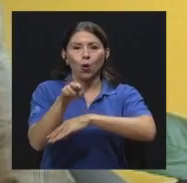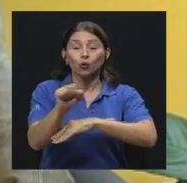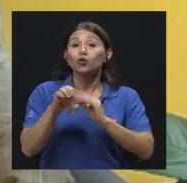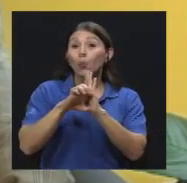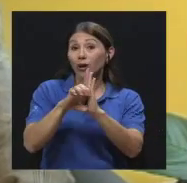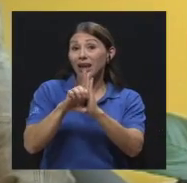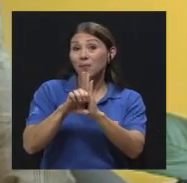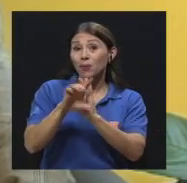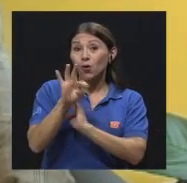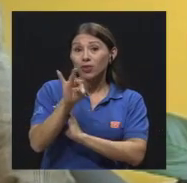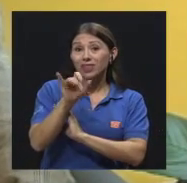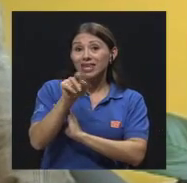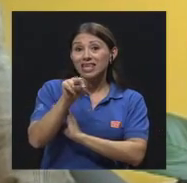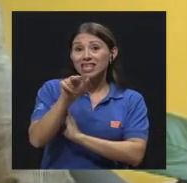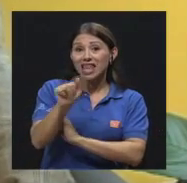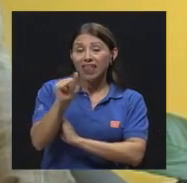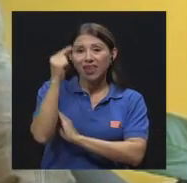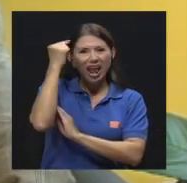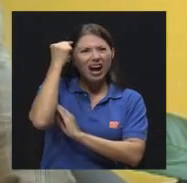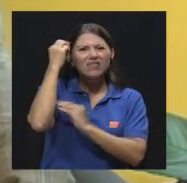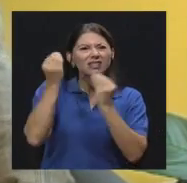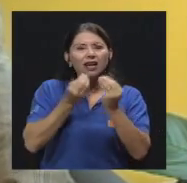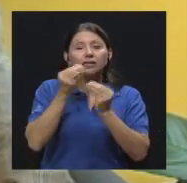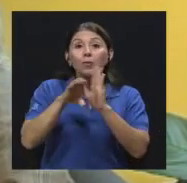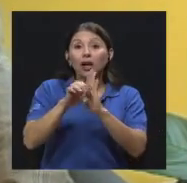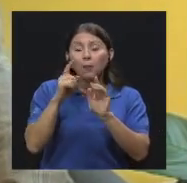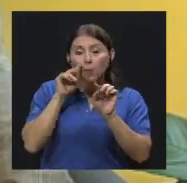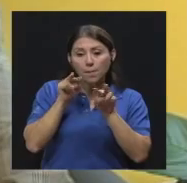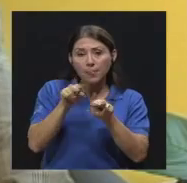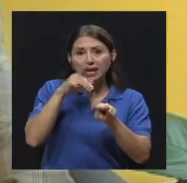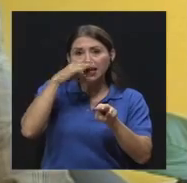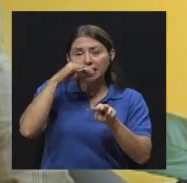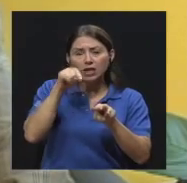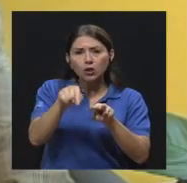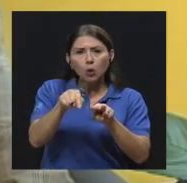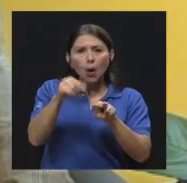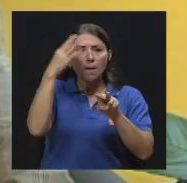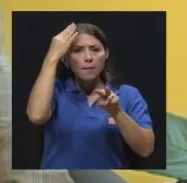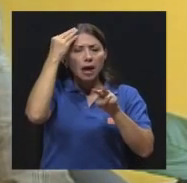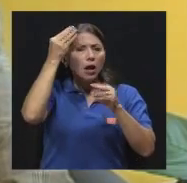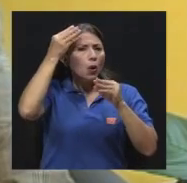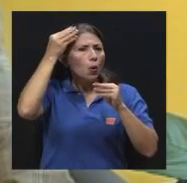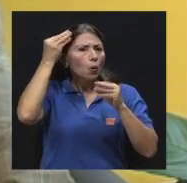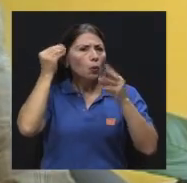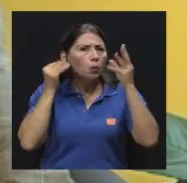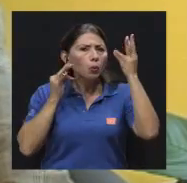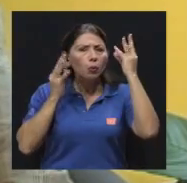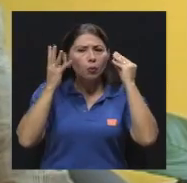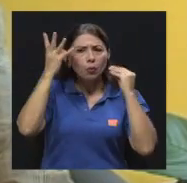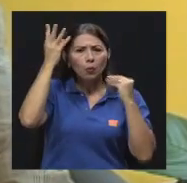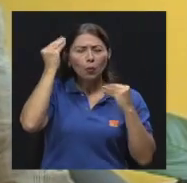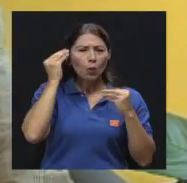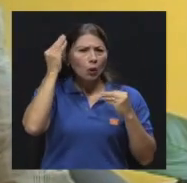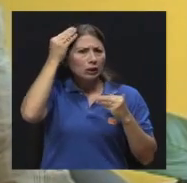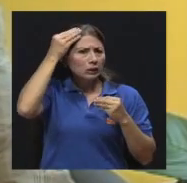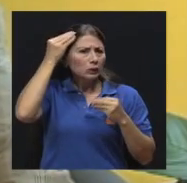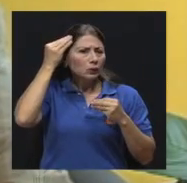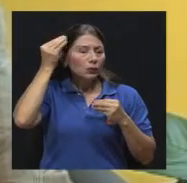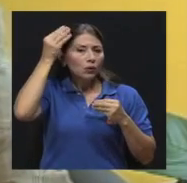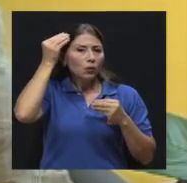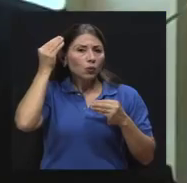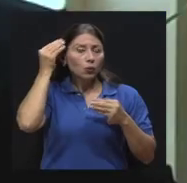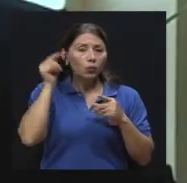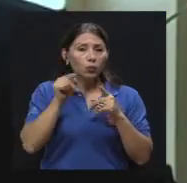ejemplo, es un niño que comienza a caérsele el pelito, ¿verdad? Y se le hacen unas descamaciones con caída de pelo, cuando son tiñas no